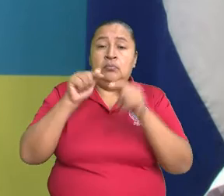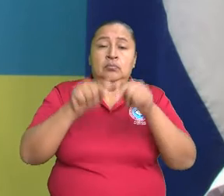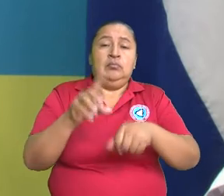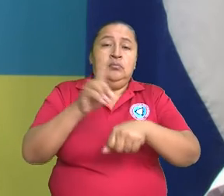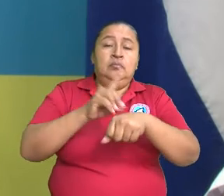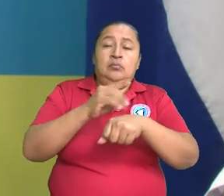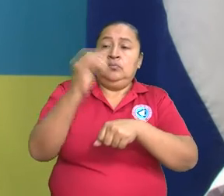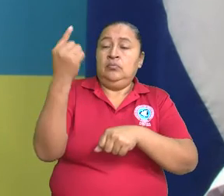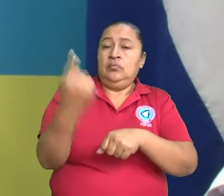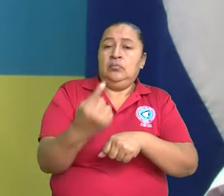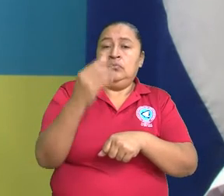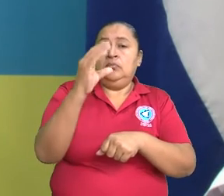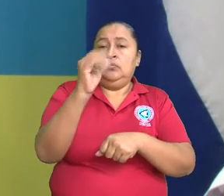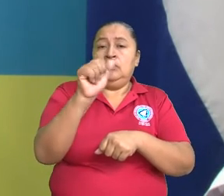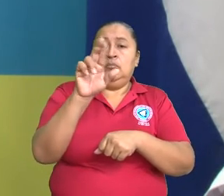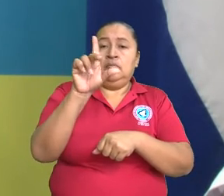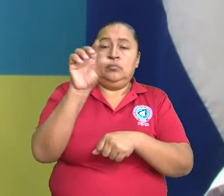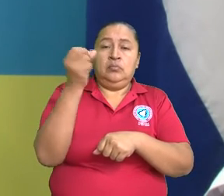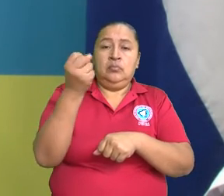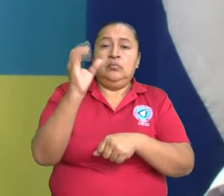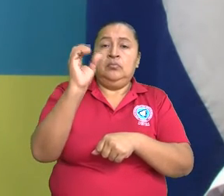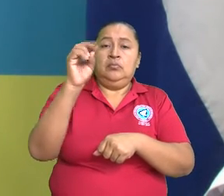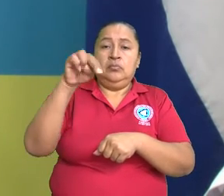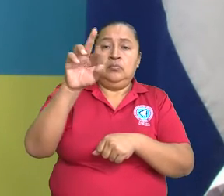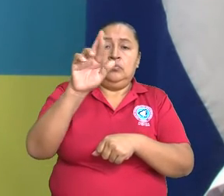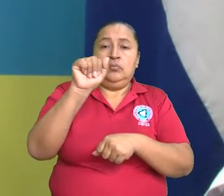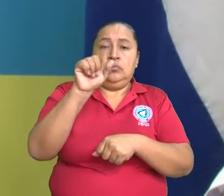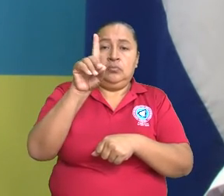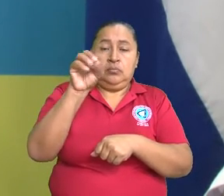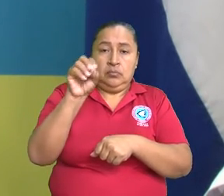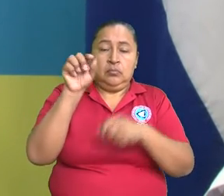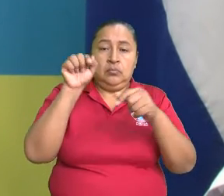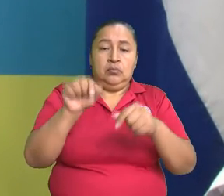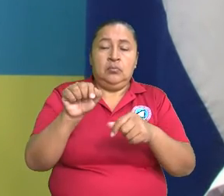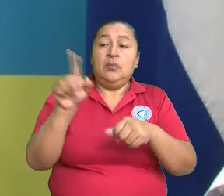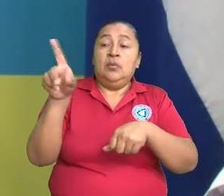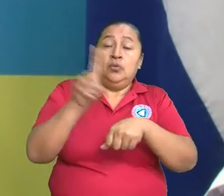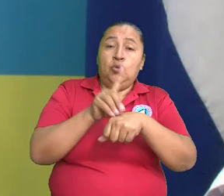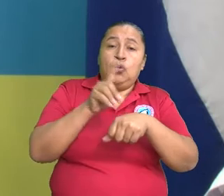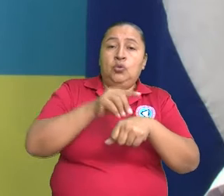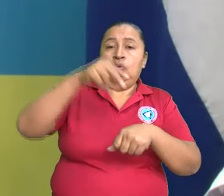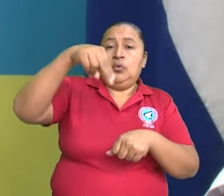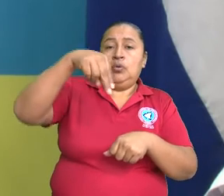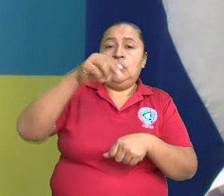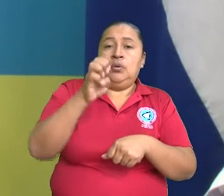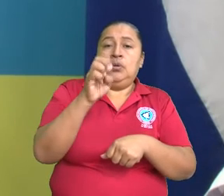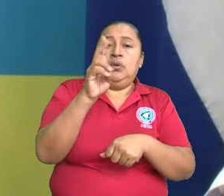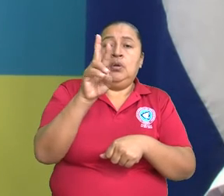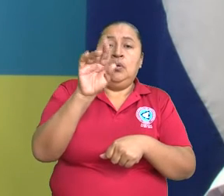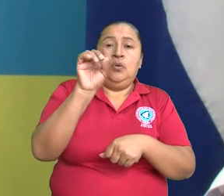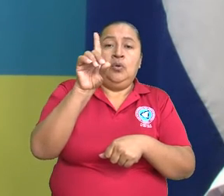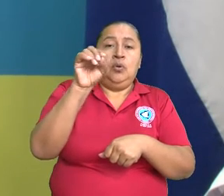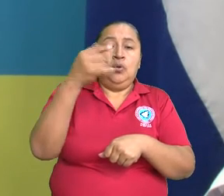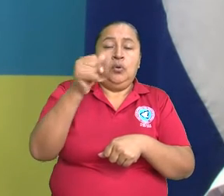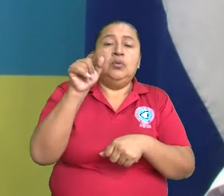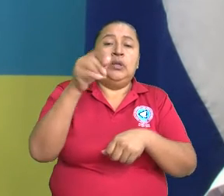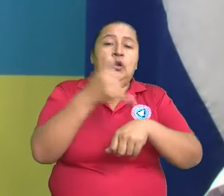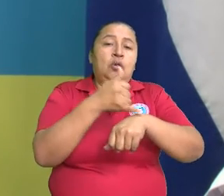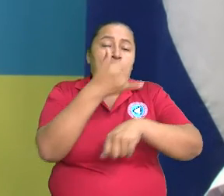doctor Carlos Conrado. Él es médico neurólogo, residente del hospital